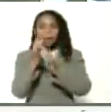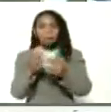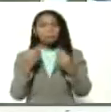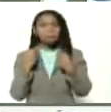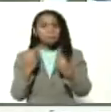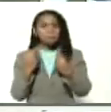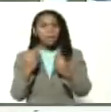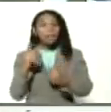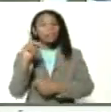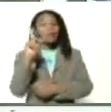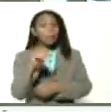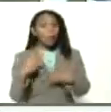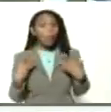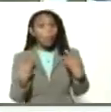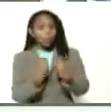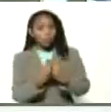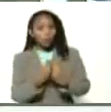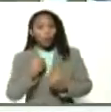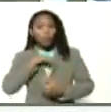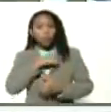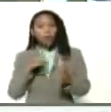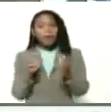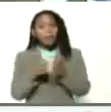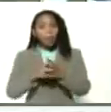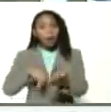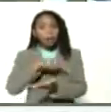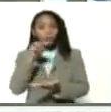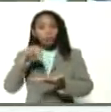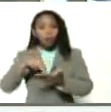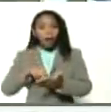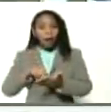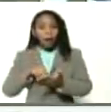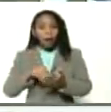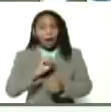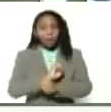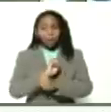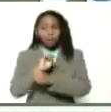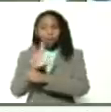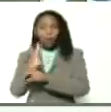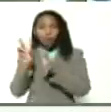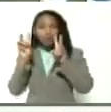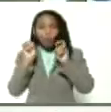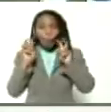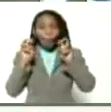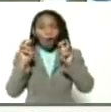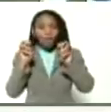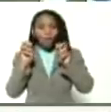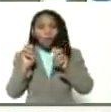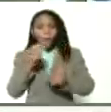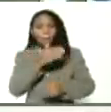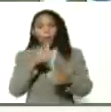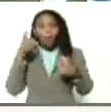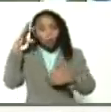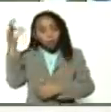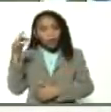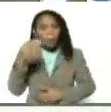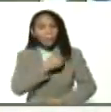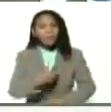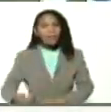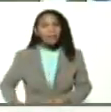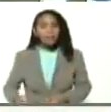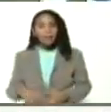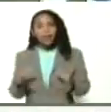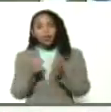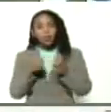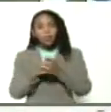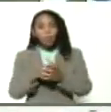para también junto a todo nuestro equipo nacional, el lanzamiento de nuestros consejos presidenciales, donde el sector pesca y